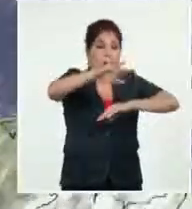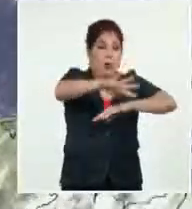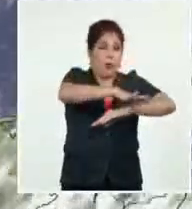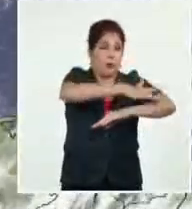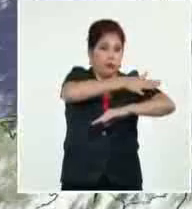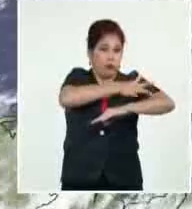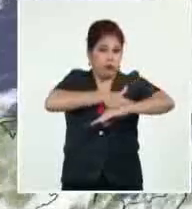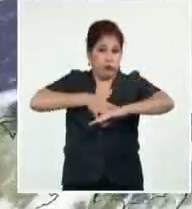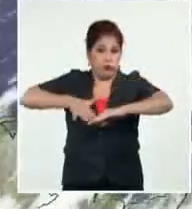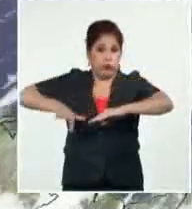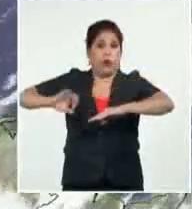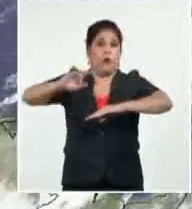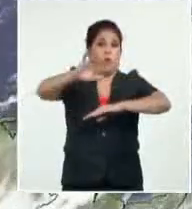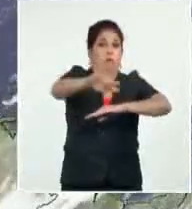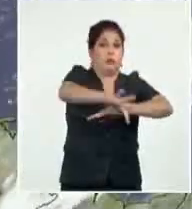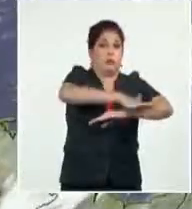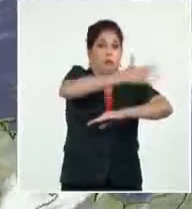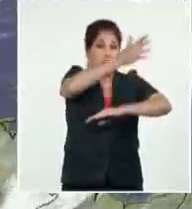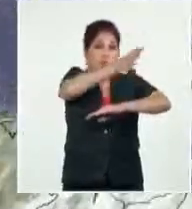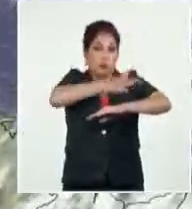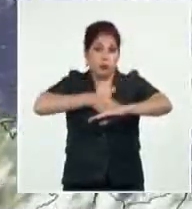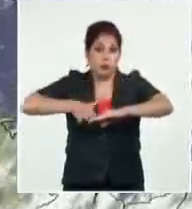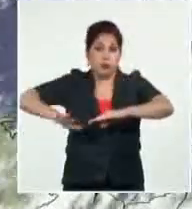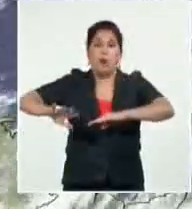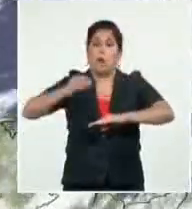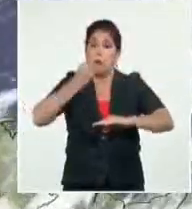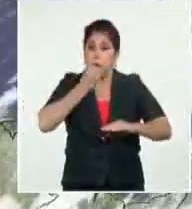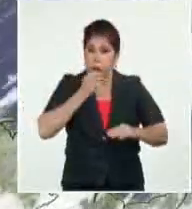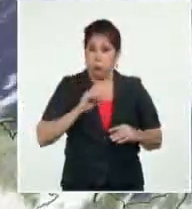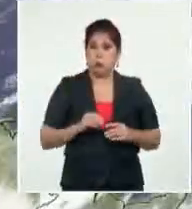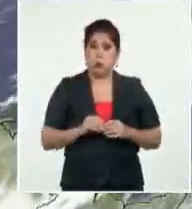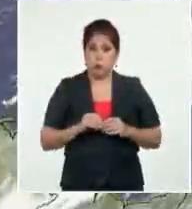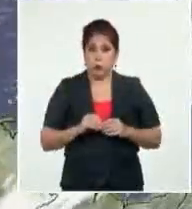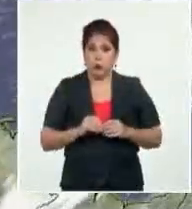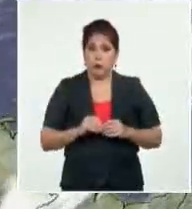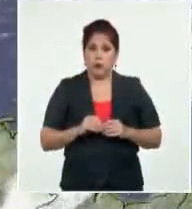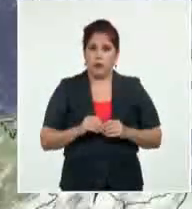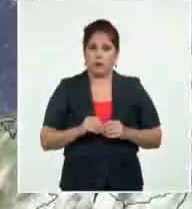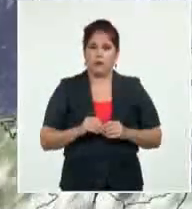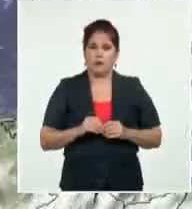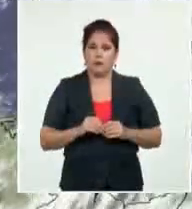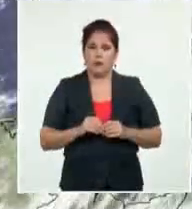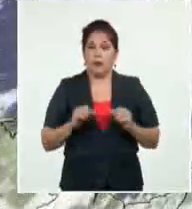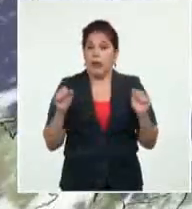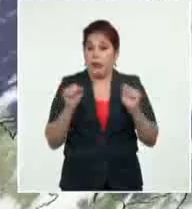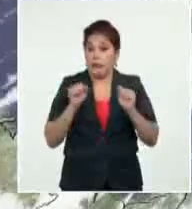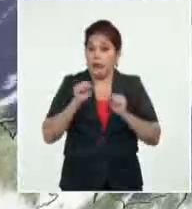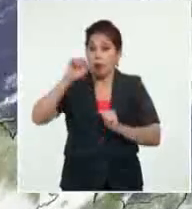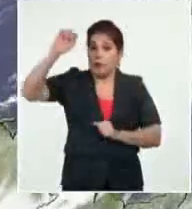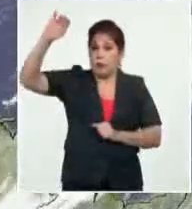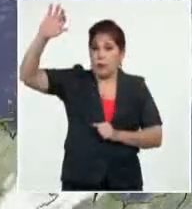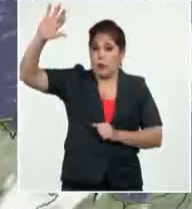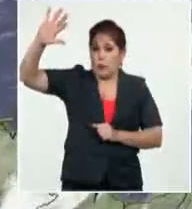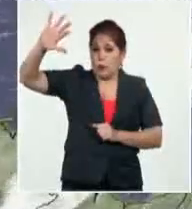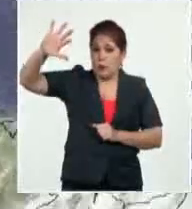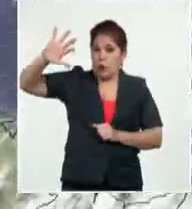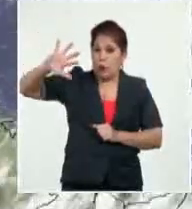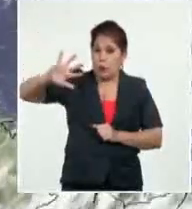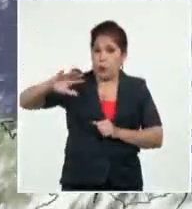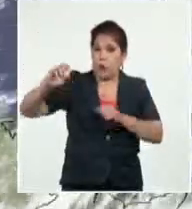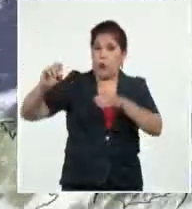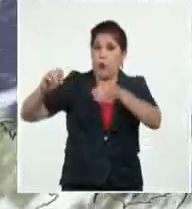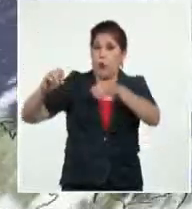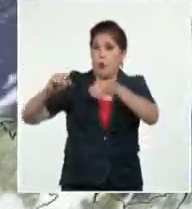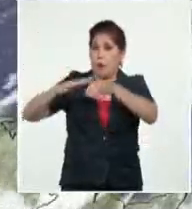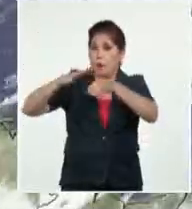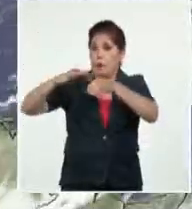en zonas bajas de este litoral. Y bueno, aquí tenemos el frente frío. Está avanzando ya por el noroeste del Golfo de México. Esta es